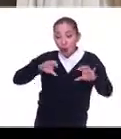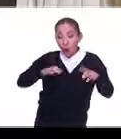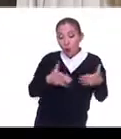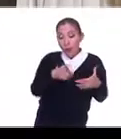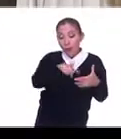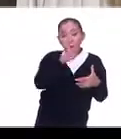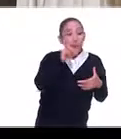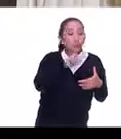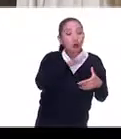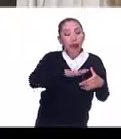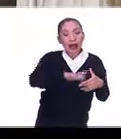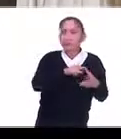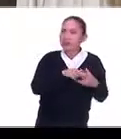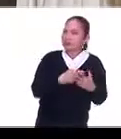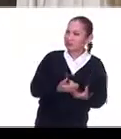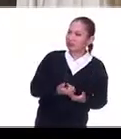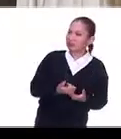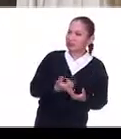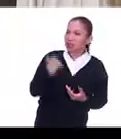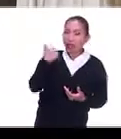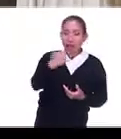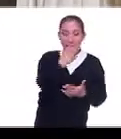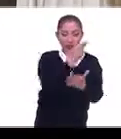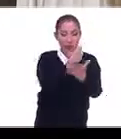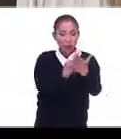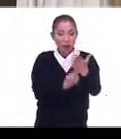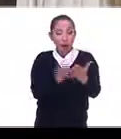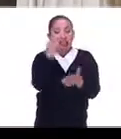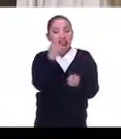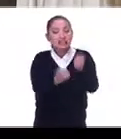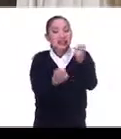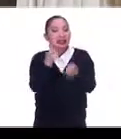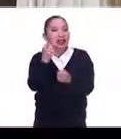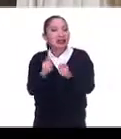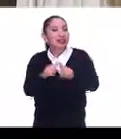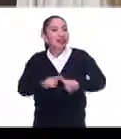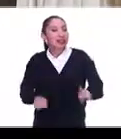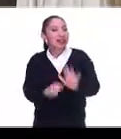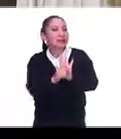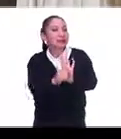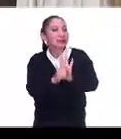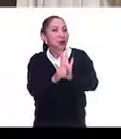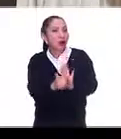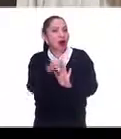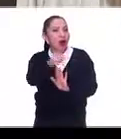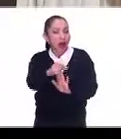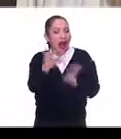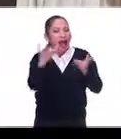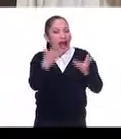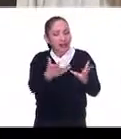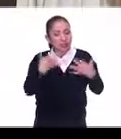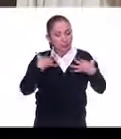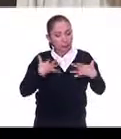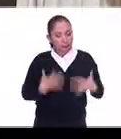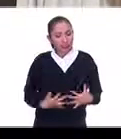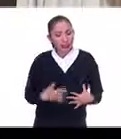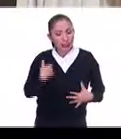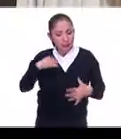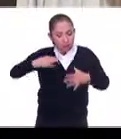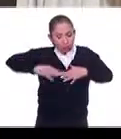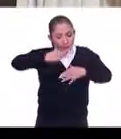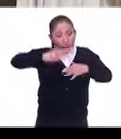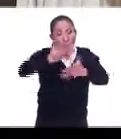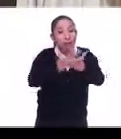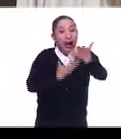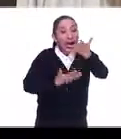las mujeres empezaron a decir cada dibujo tiene un sentido, aunque esté hecha, llevada por una, es bordado a